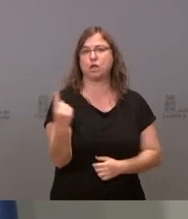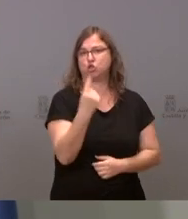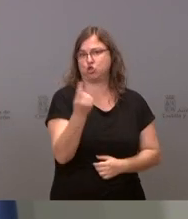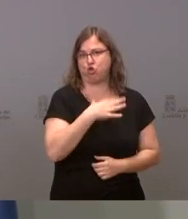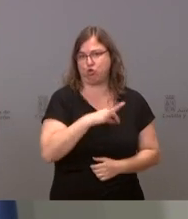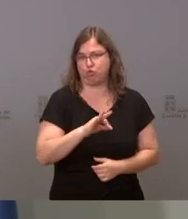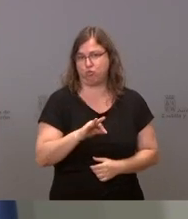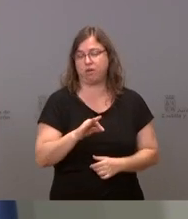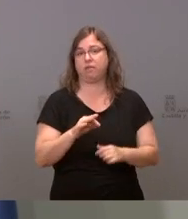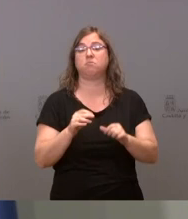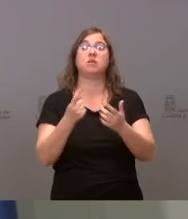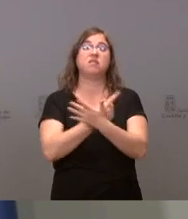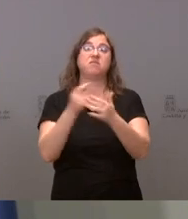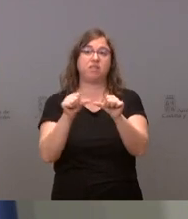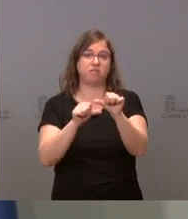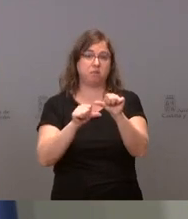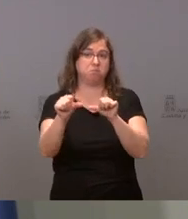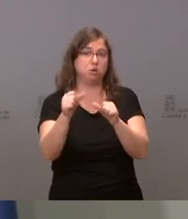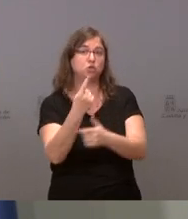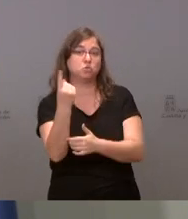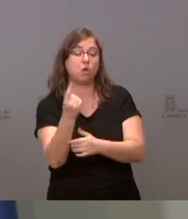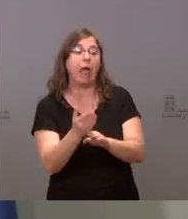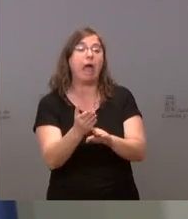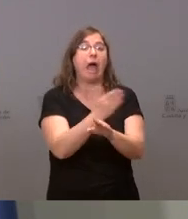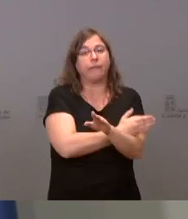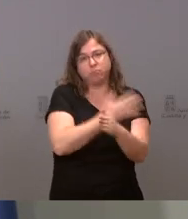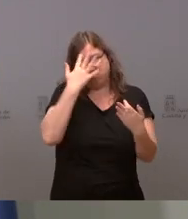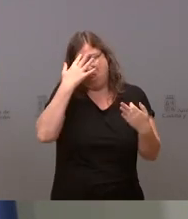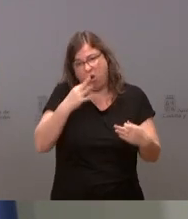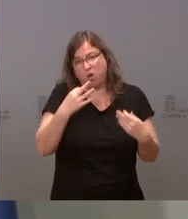debajo de los 16, lo normal es que acudan con sus progenitores.